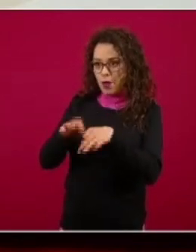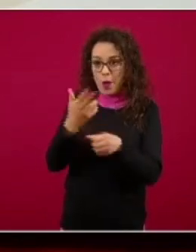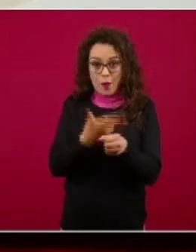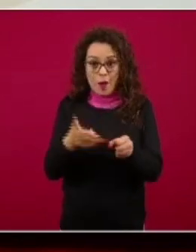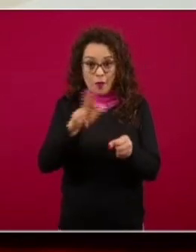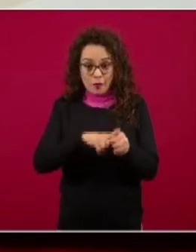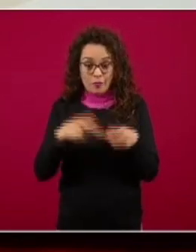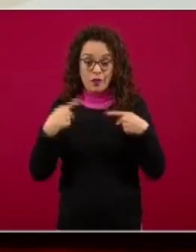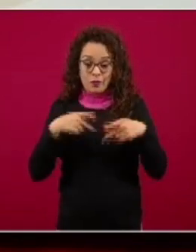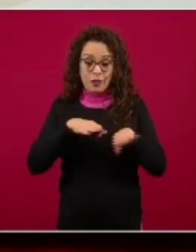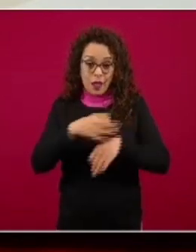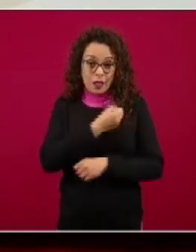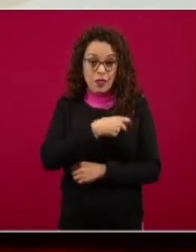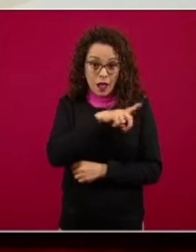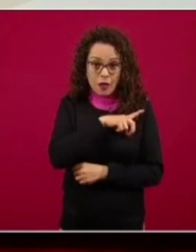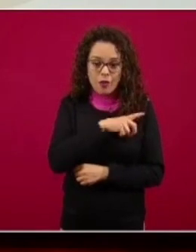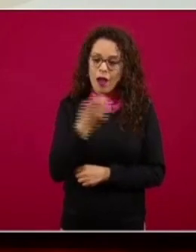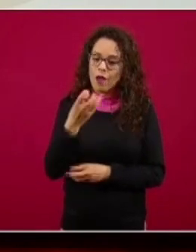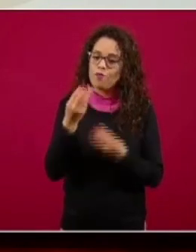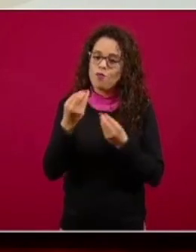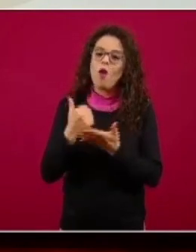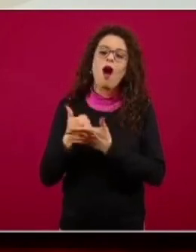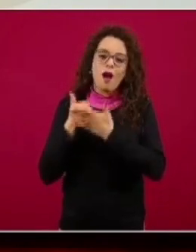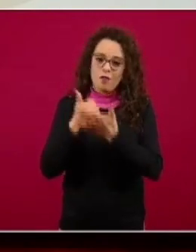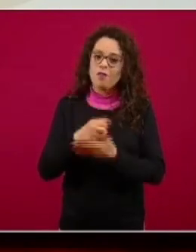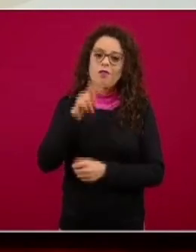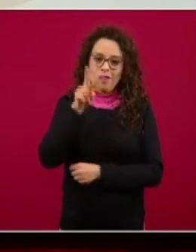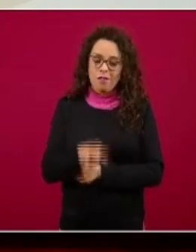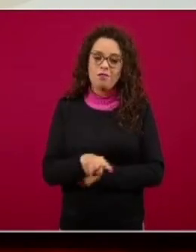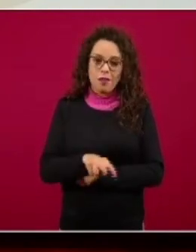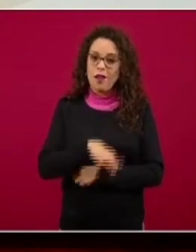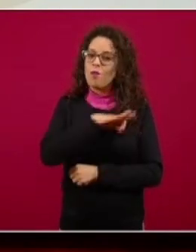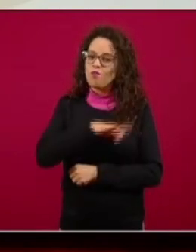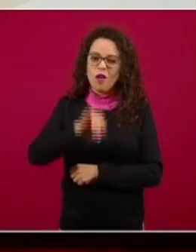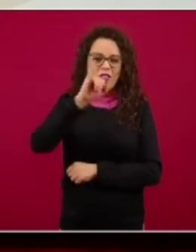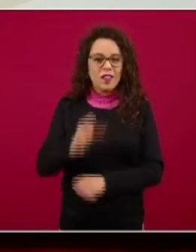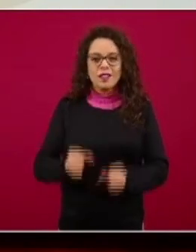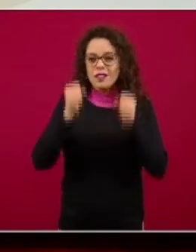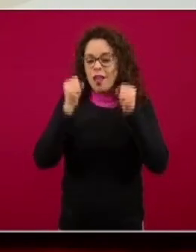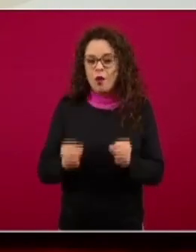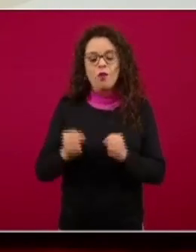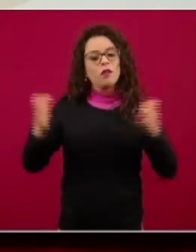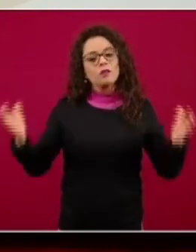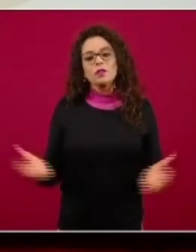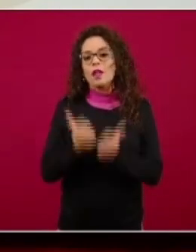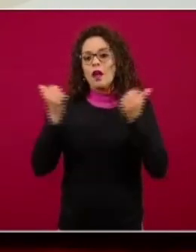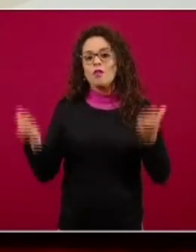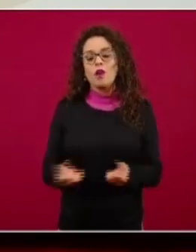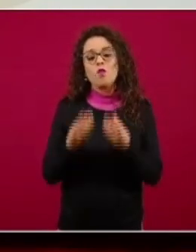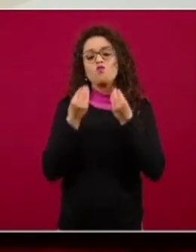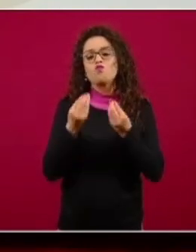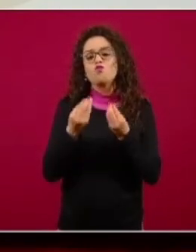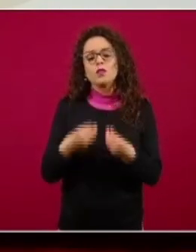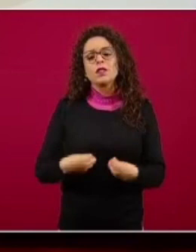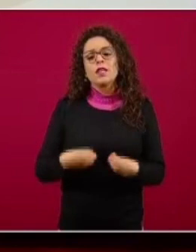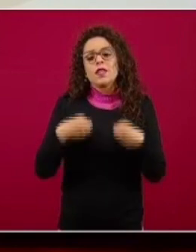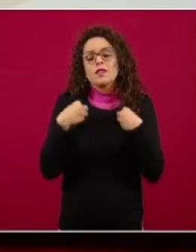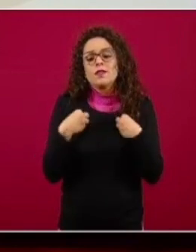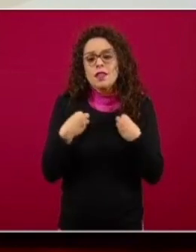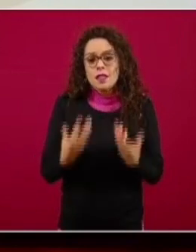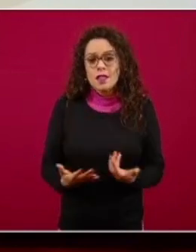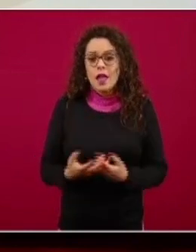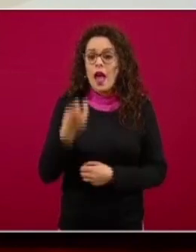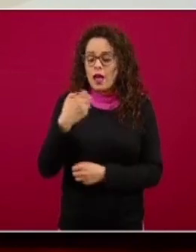nos ayudará y seguramente muchas vidas se podrán salvar. Así que esa es la invitación, ese es el mensaje que yo quiero hacer